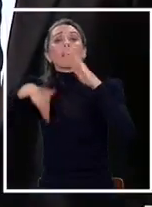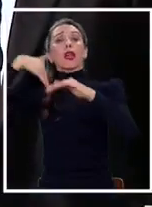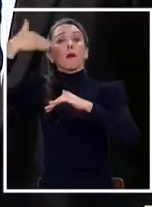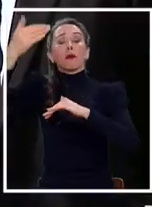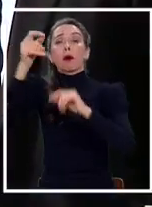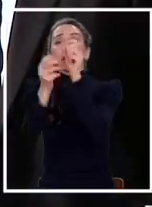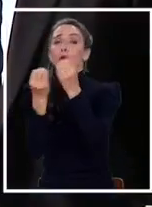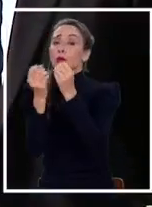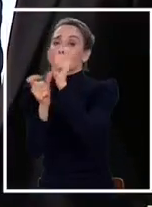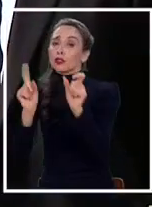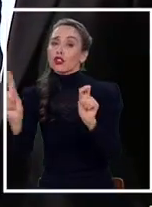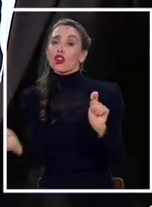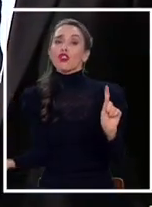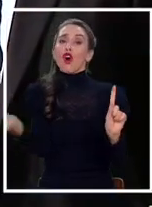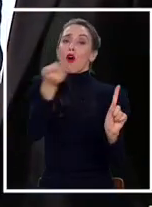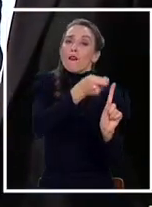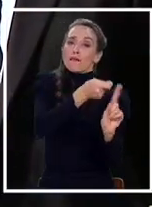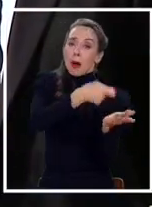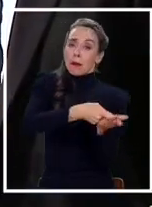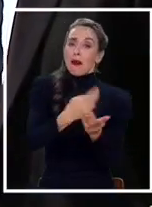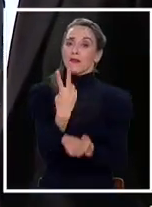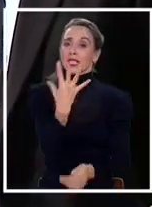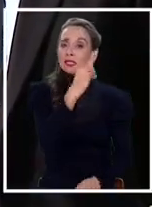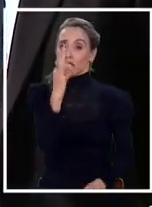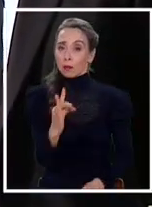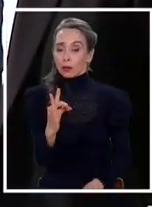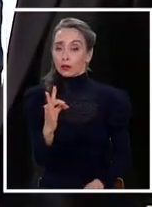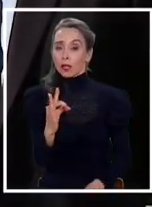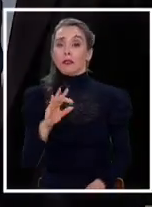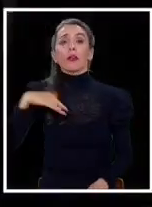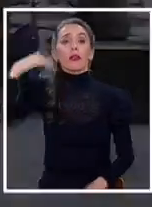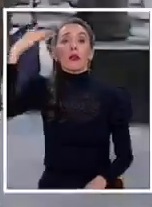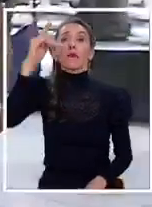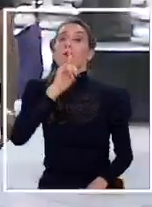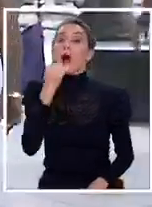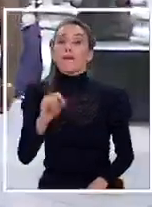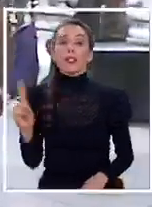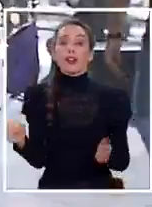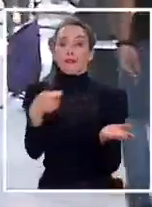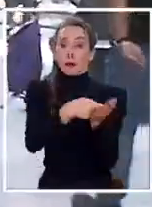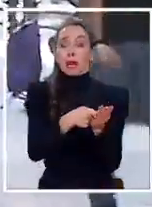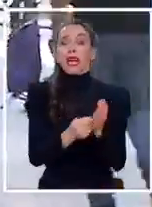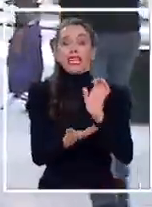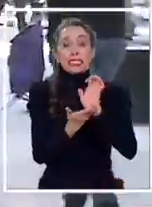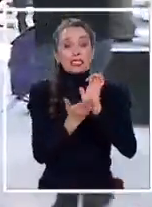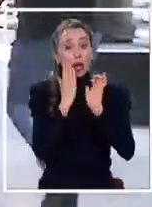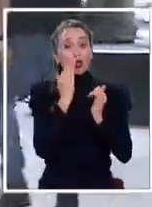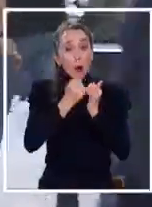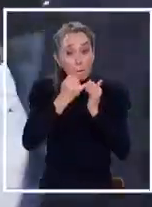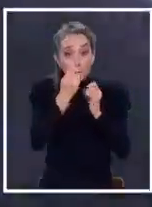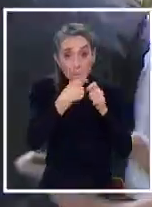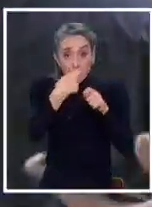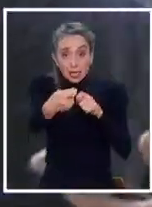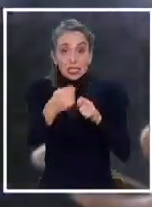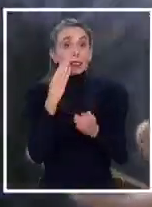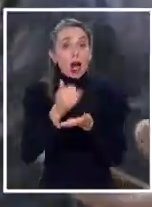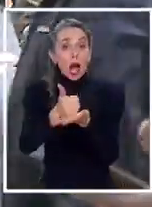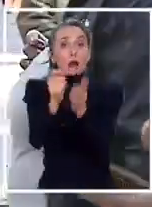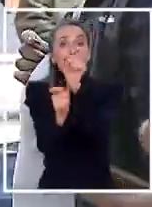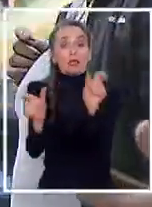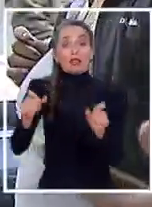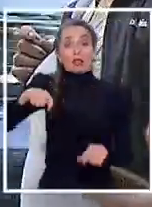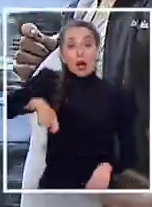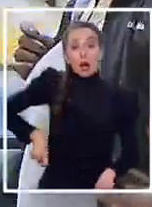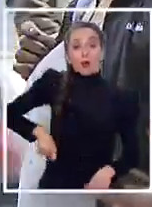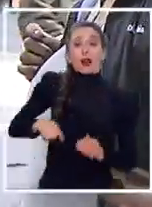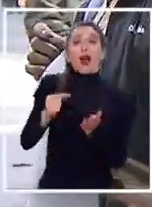Eso es alrededor de un 25% del préstamo que al final del día no se repaga. Un préstamo solidario que también está disponible para los pensionados